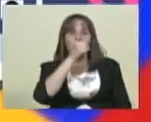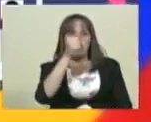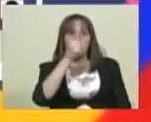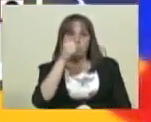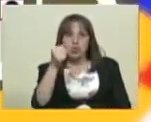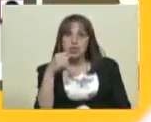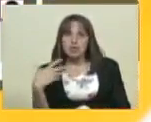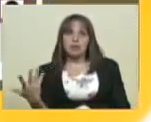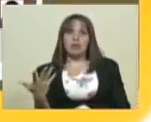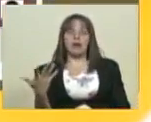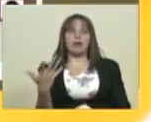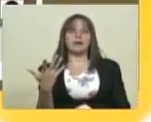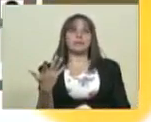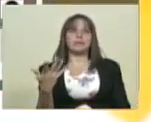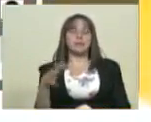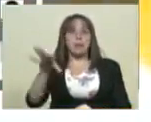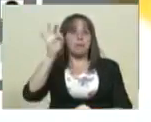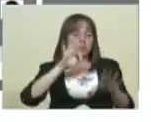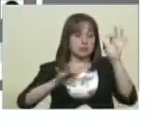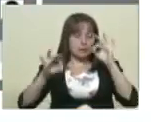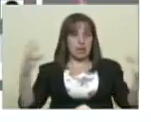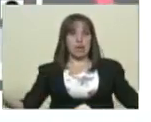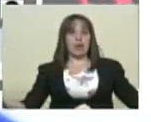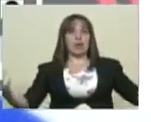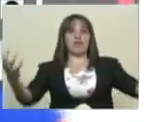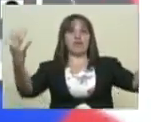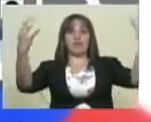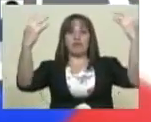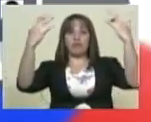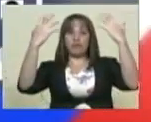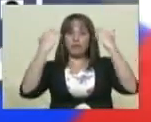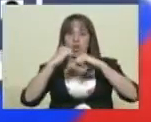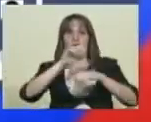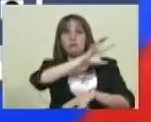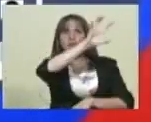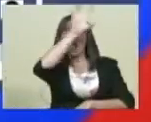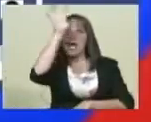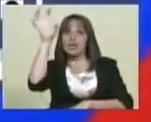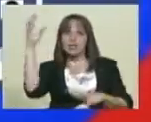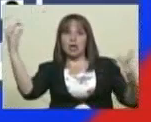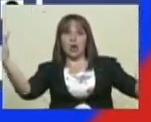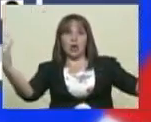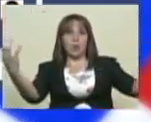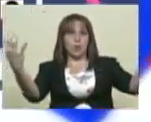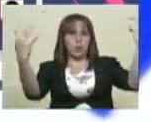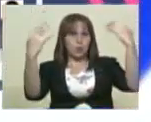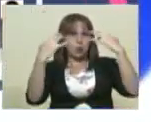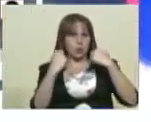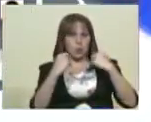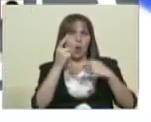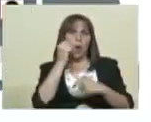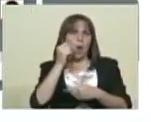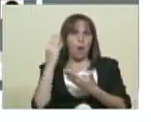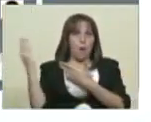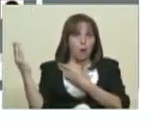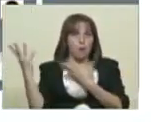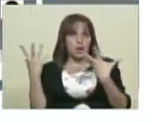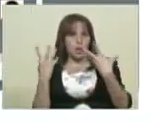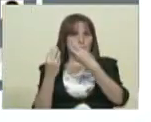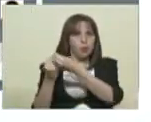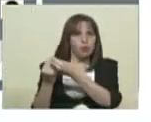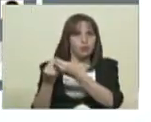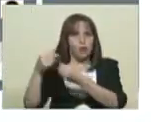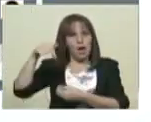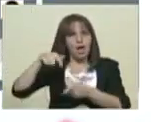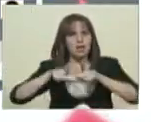que como enviados especiales o corresponsales han hecho presencia en el país, como es el caso de Luis Bilbao, que nos acompaña aquí en el